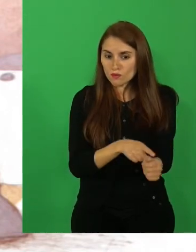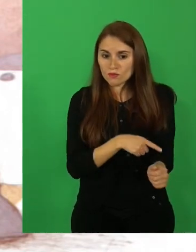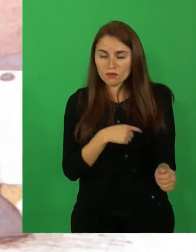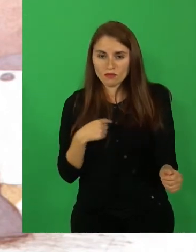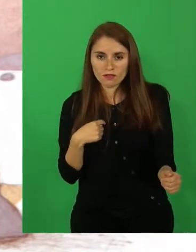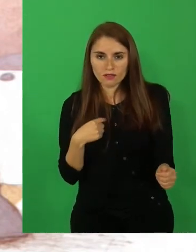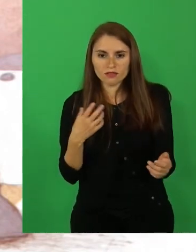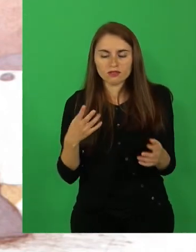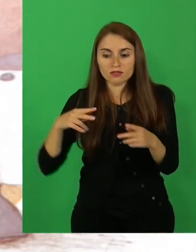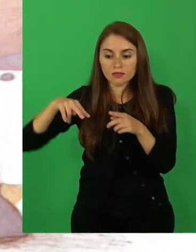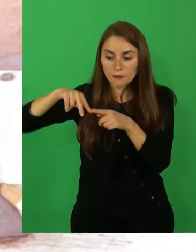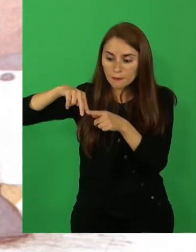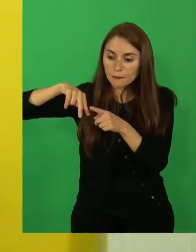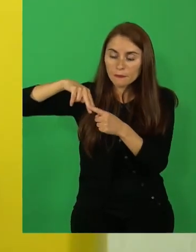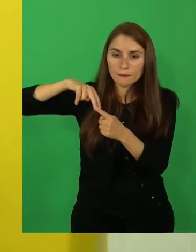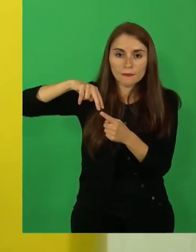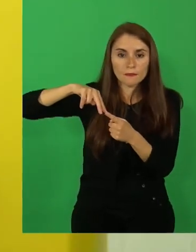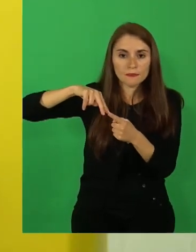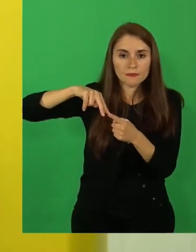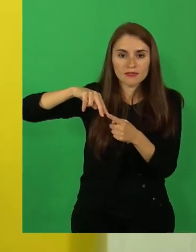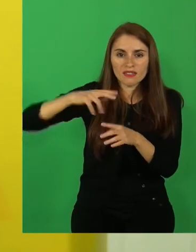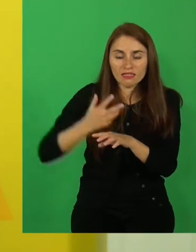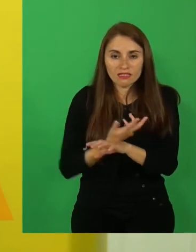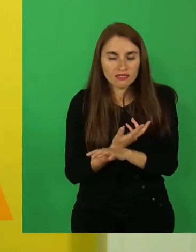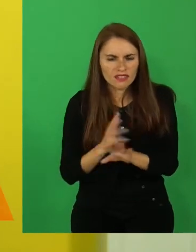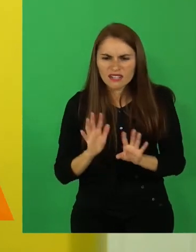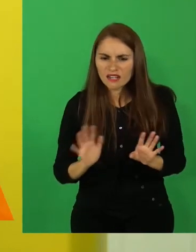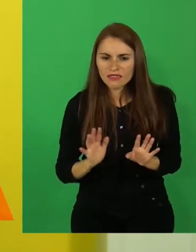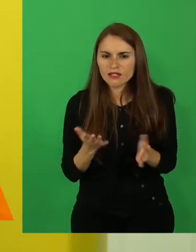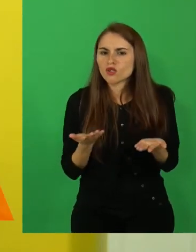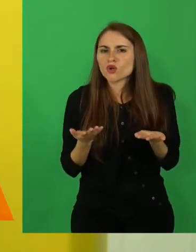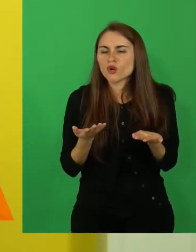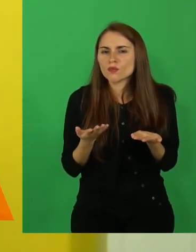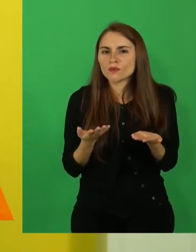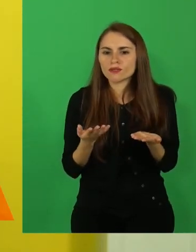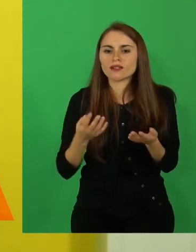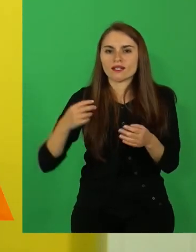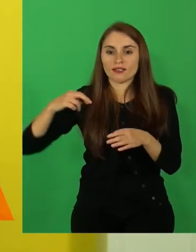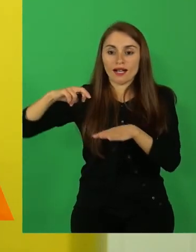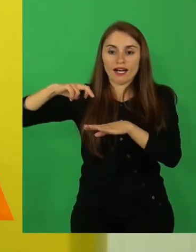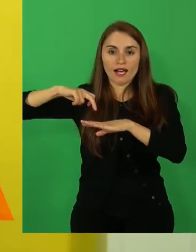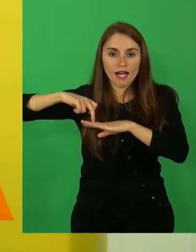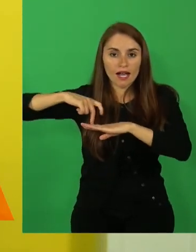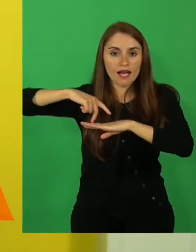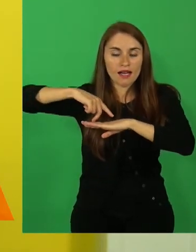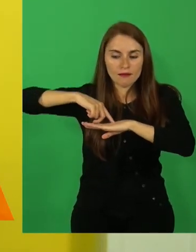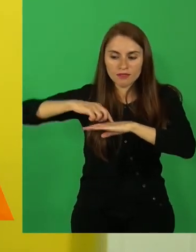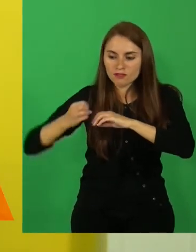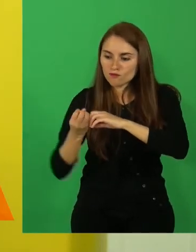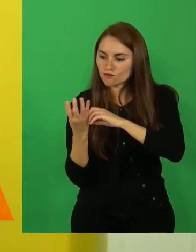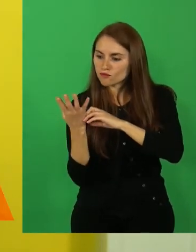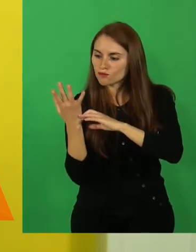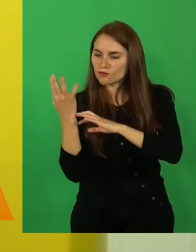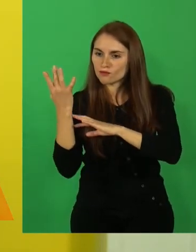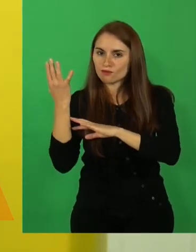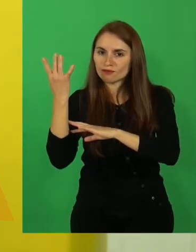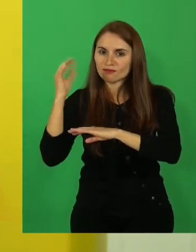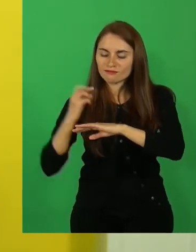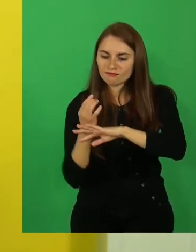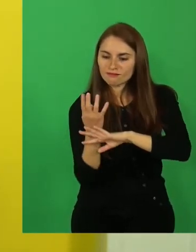que a su paso crecieran las hierbas y las flores.